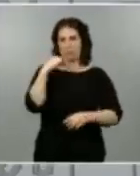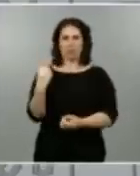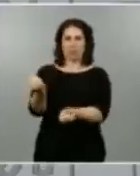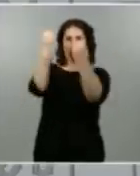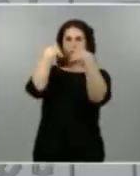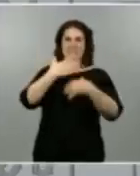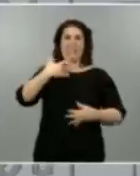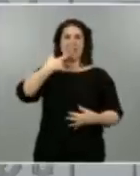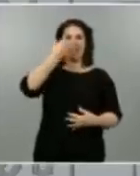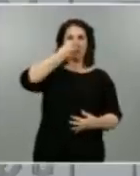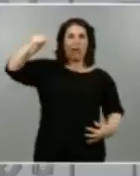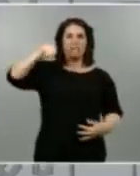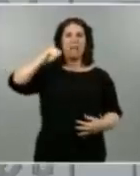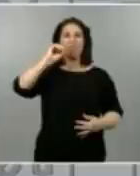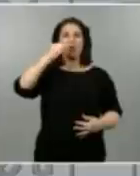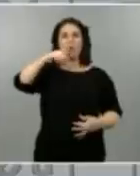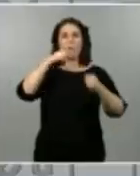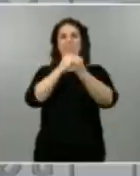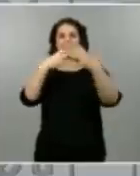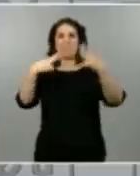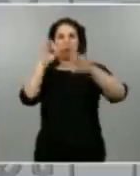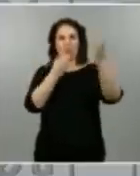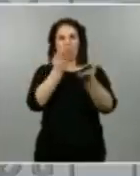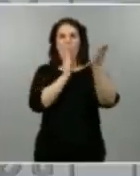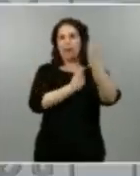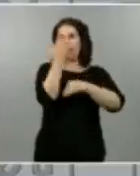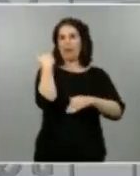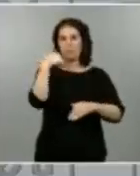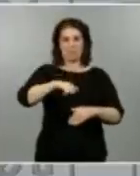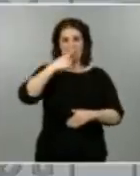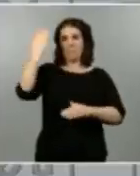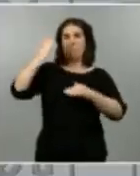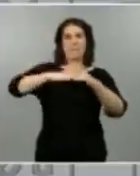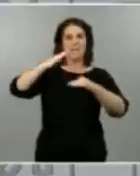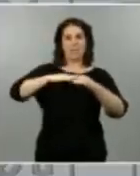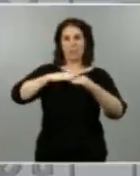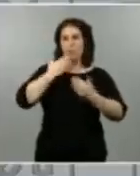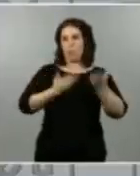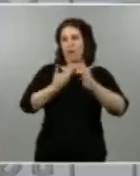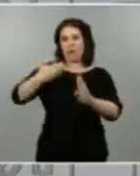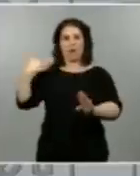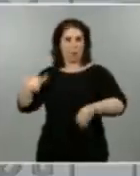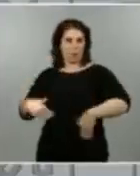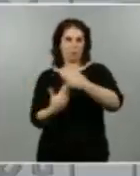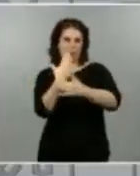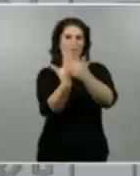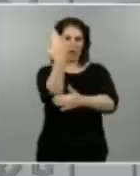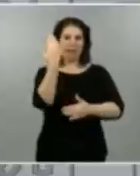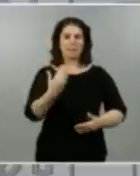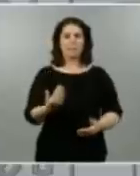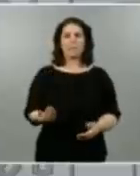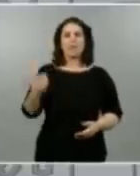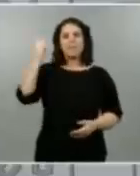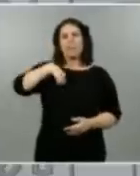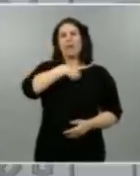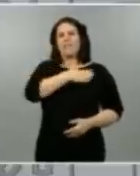0,27%, probablemente el más bajo que hemos visto en muchos días. Es de destacar que hay 10 de